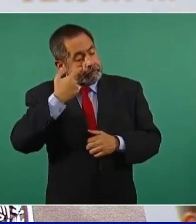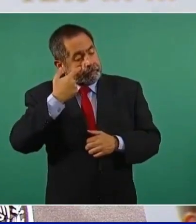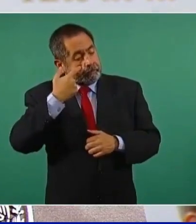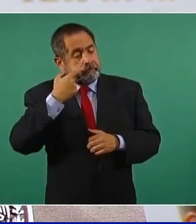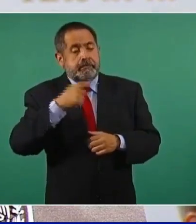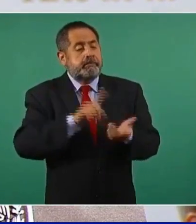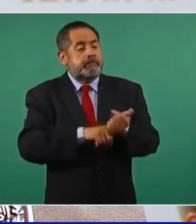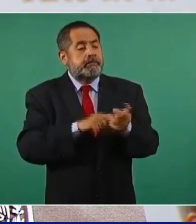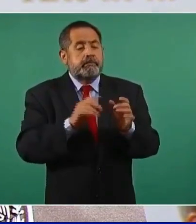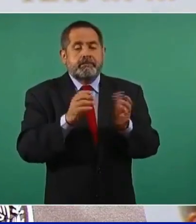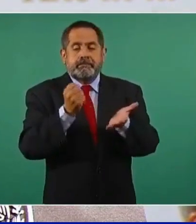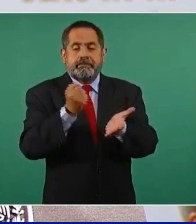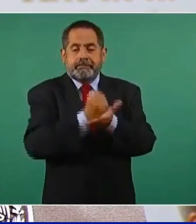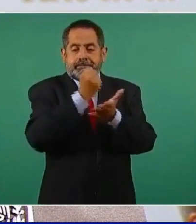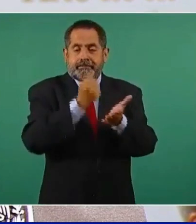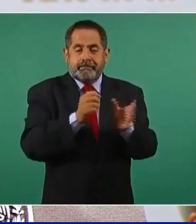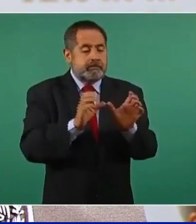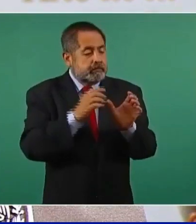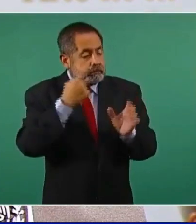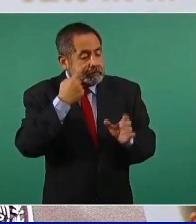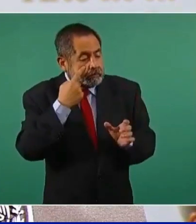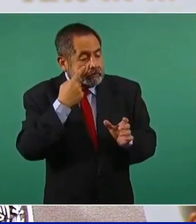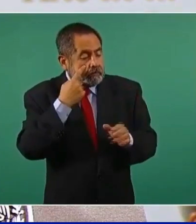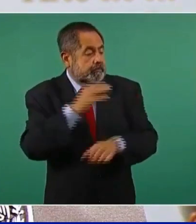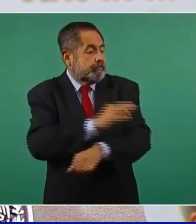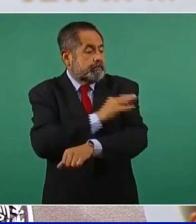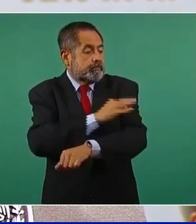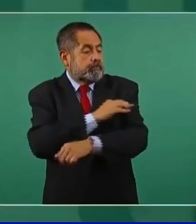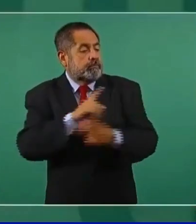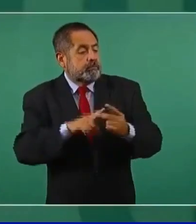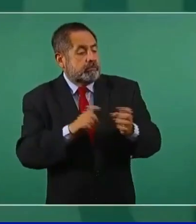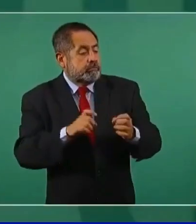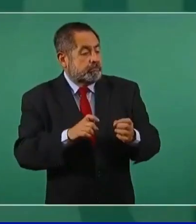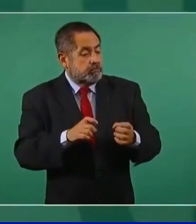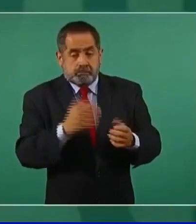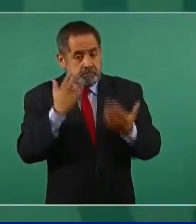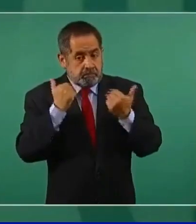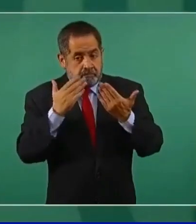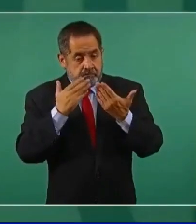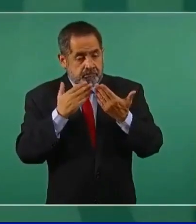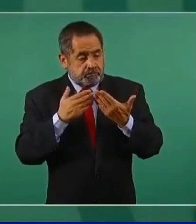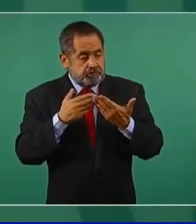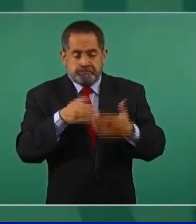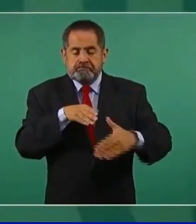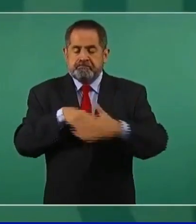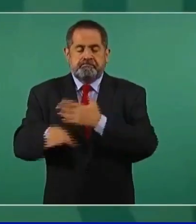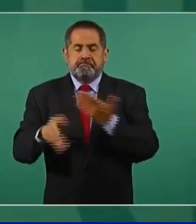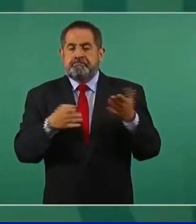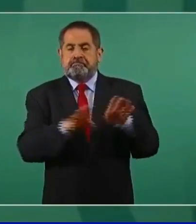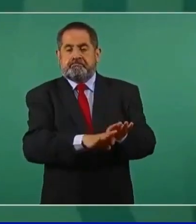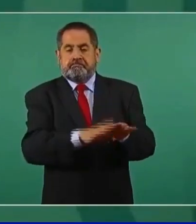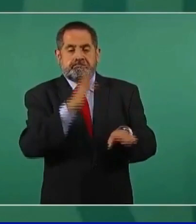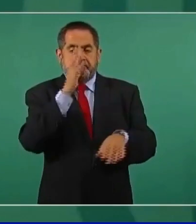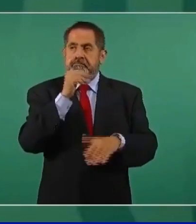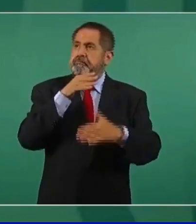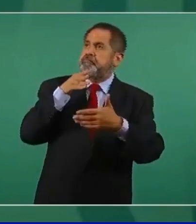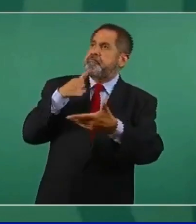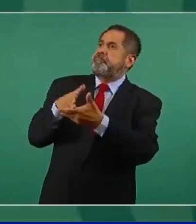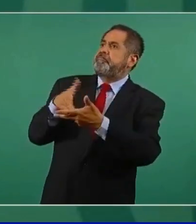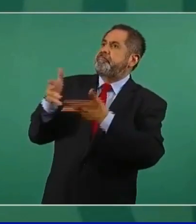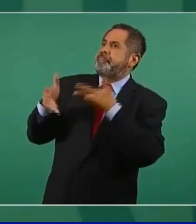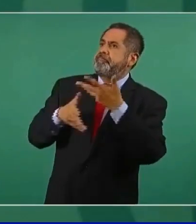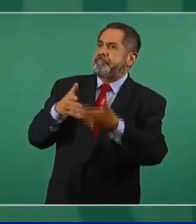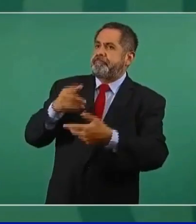las personas que no tengan la demostración de haber sido vacunadas no son recibidas, no pueden viajar. Esto hemos